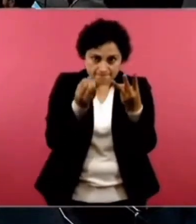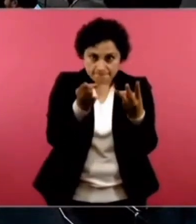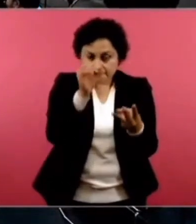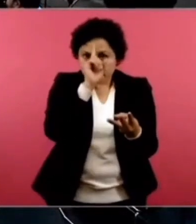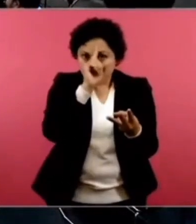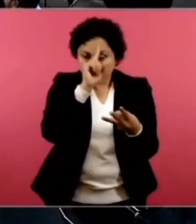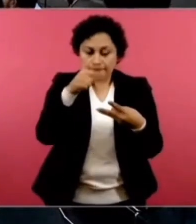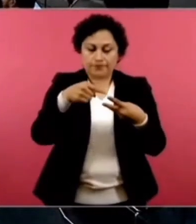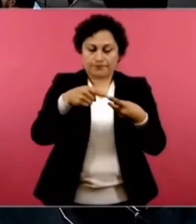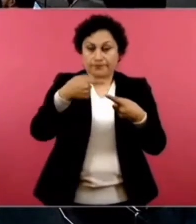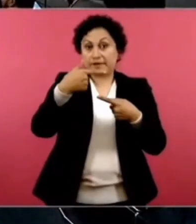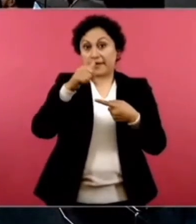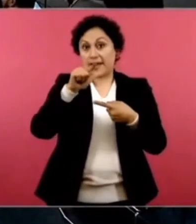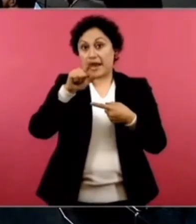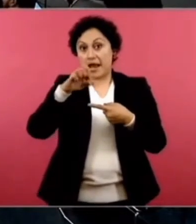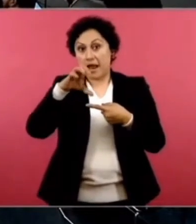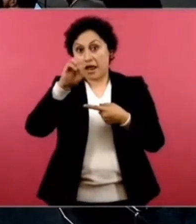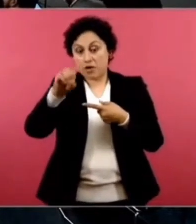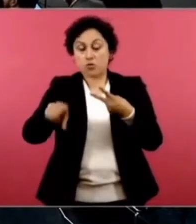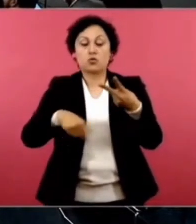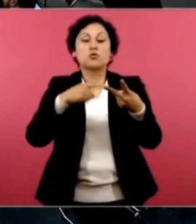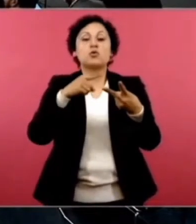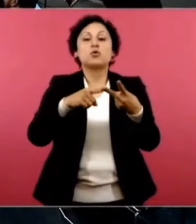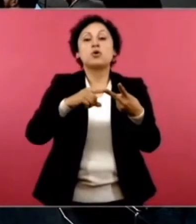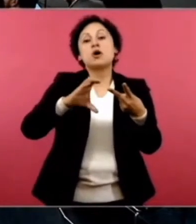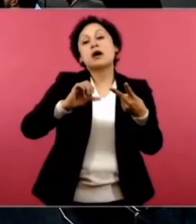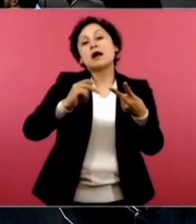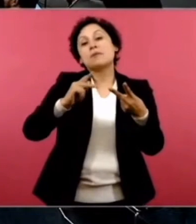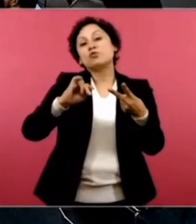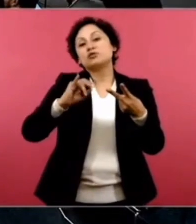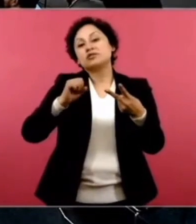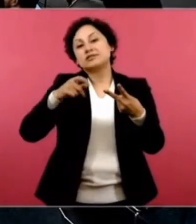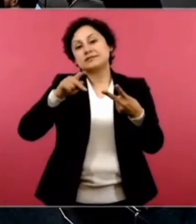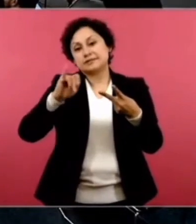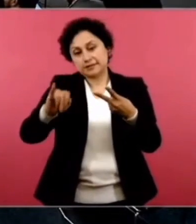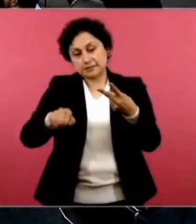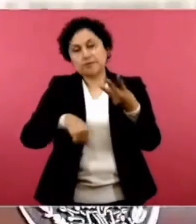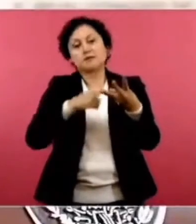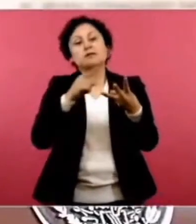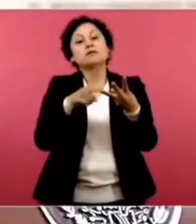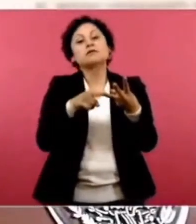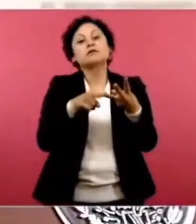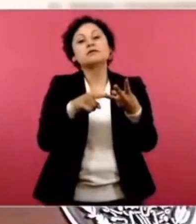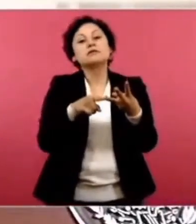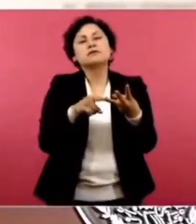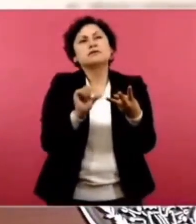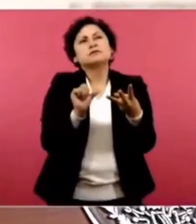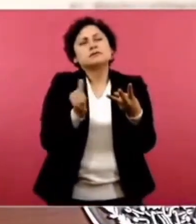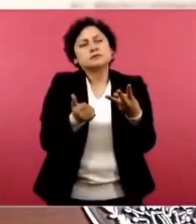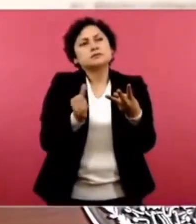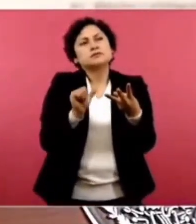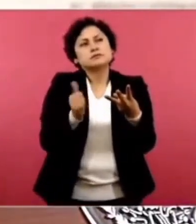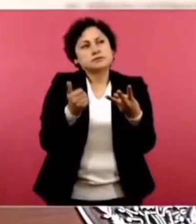A Galeano, a Kapuscinski y